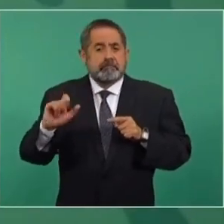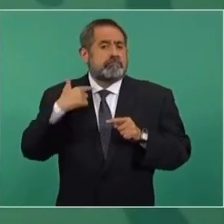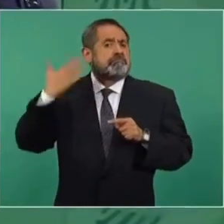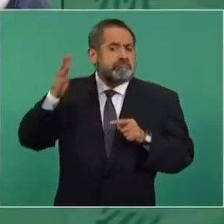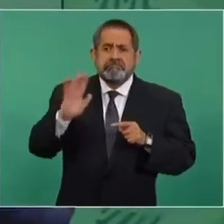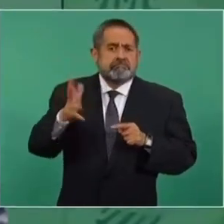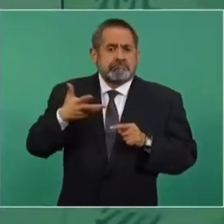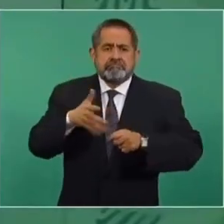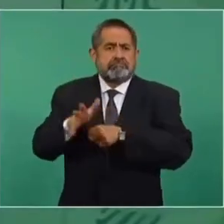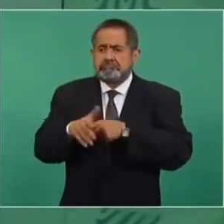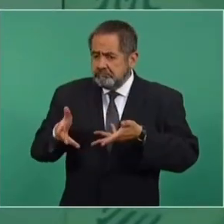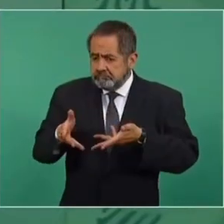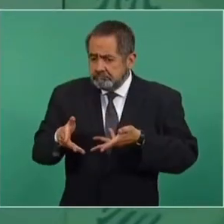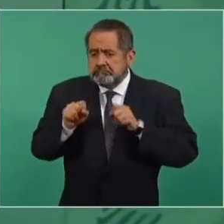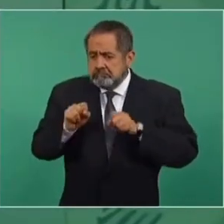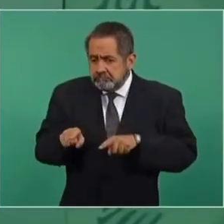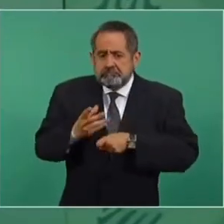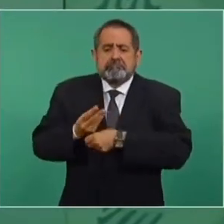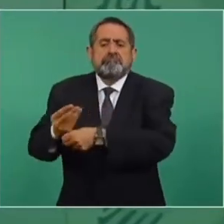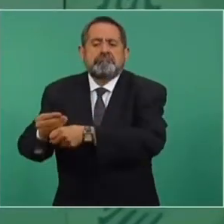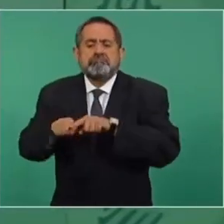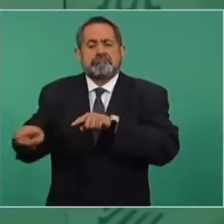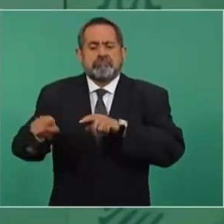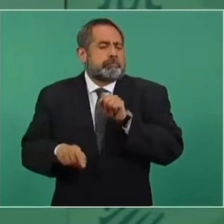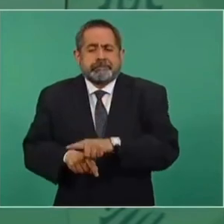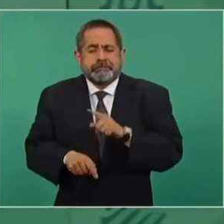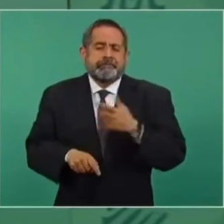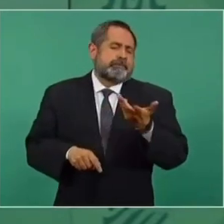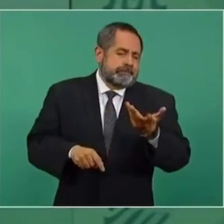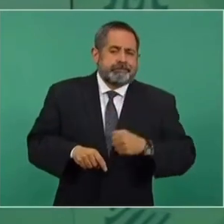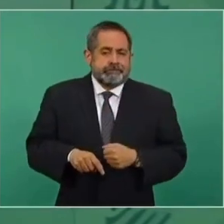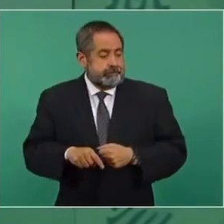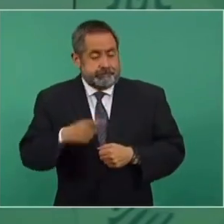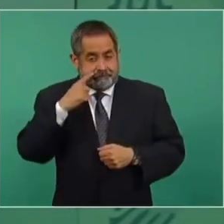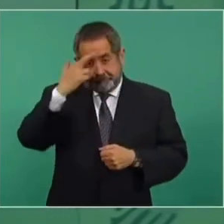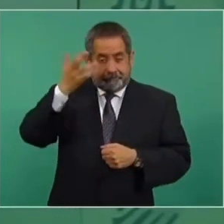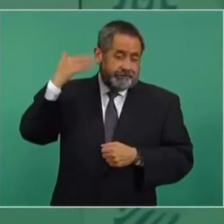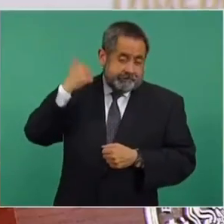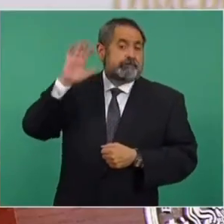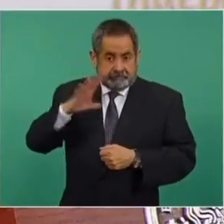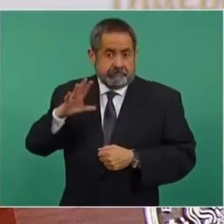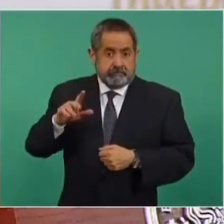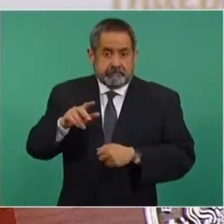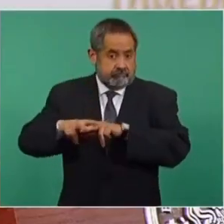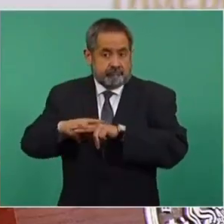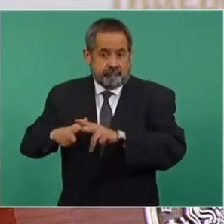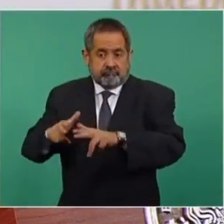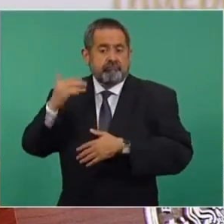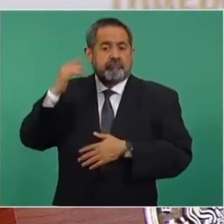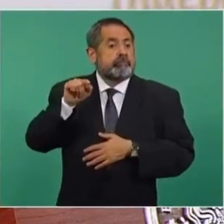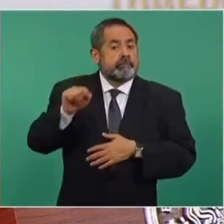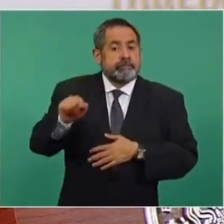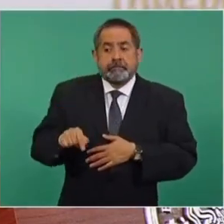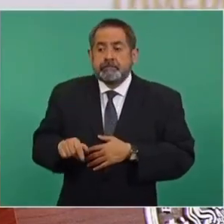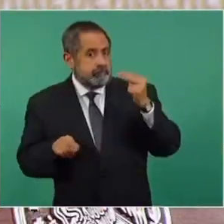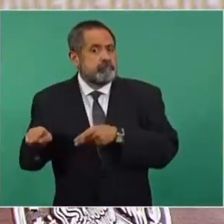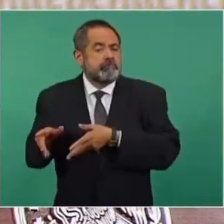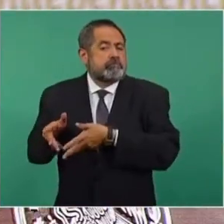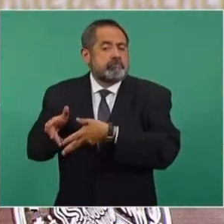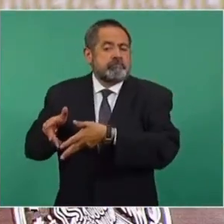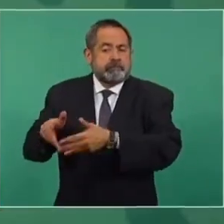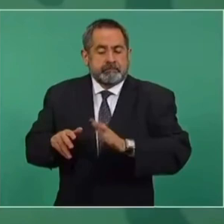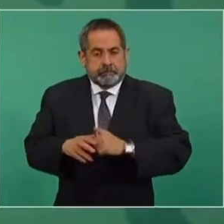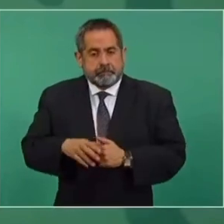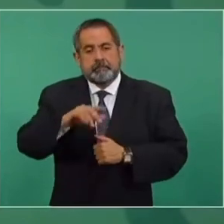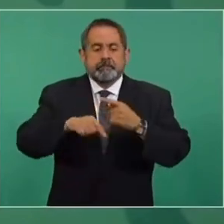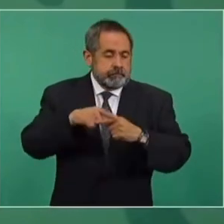existía el tren. Nada más que ese tren no fue privatizado. Entonces